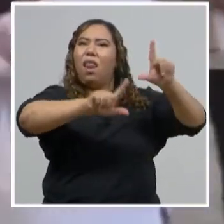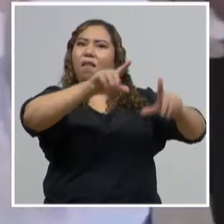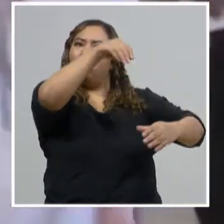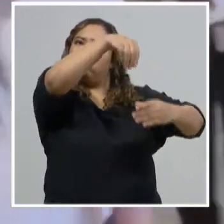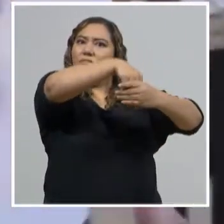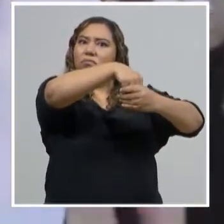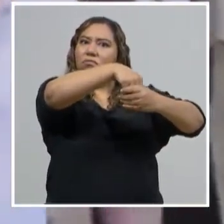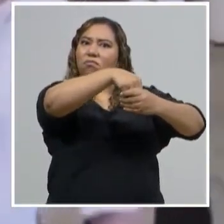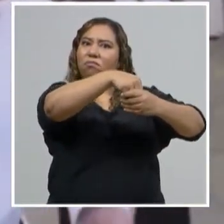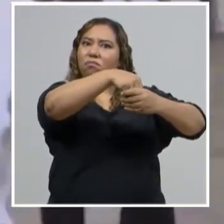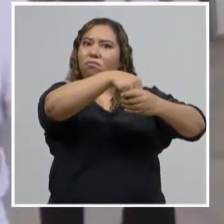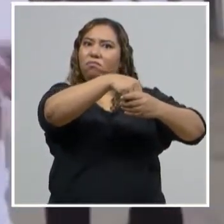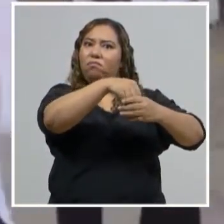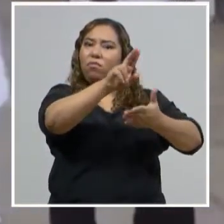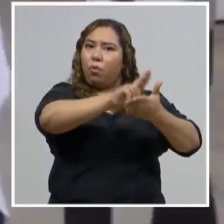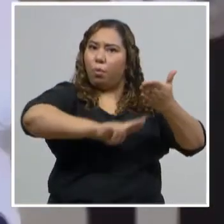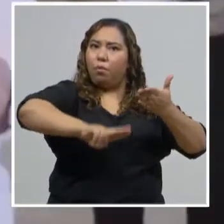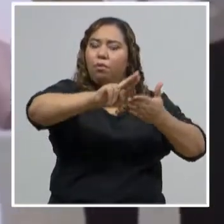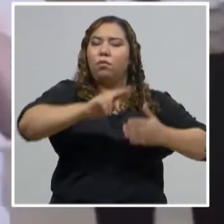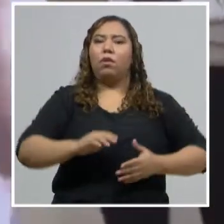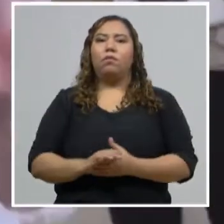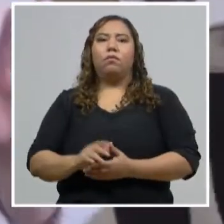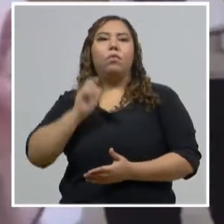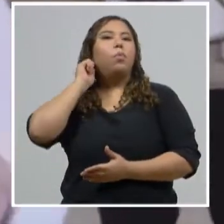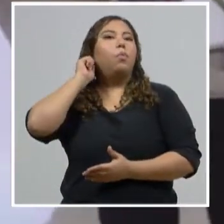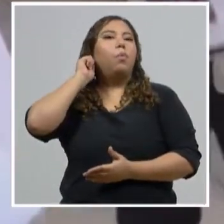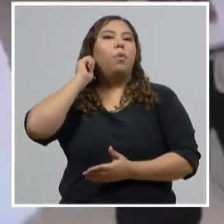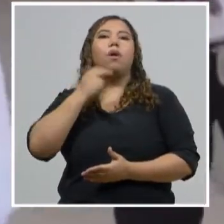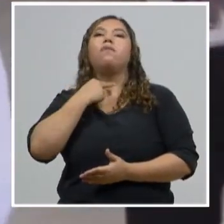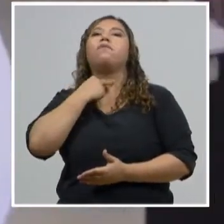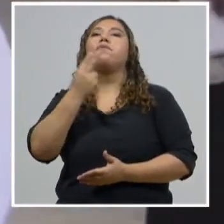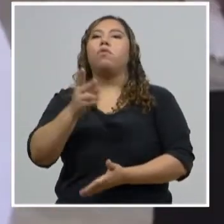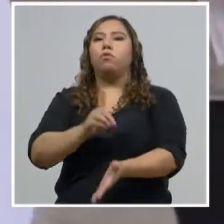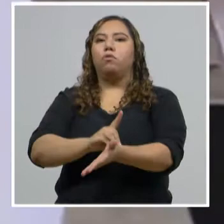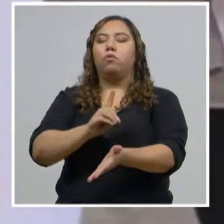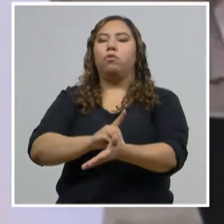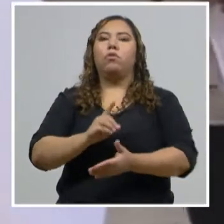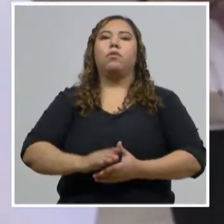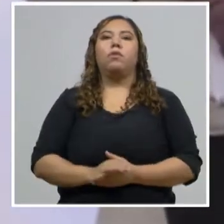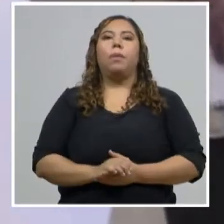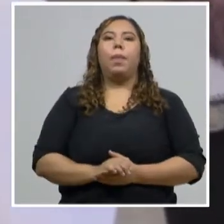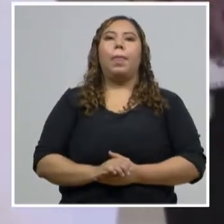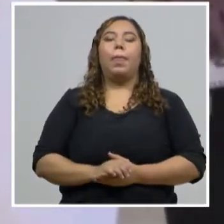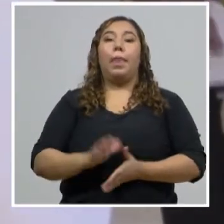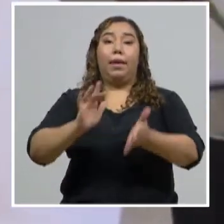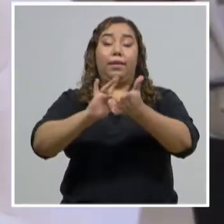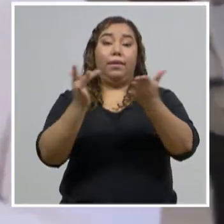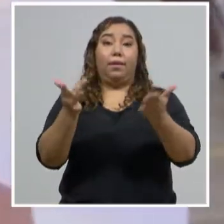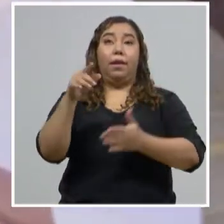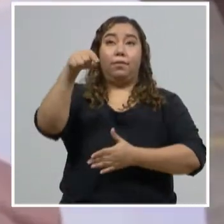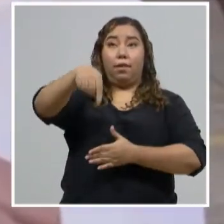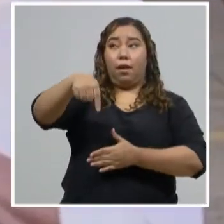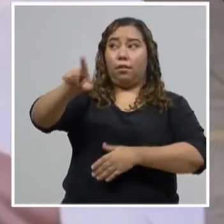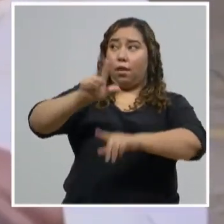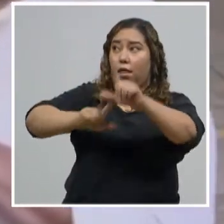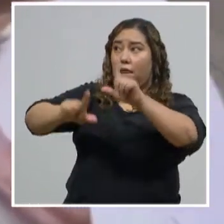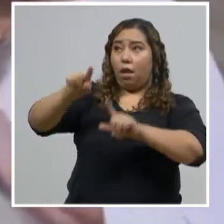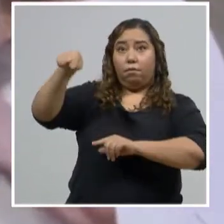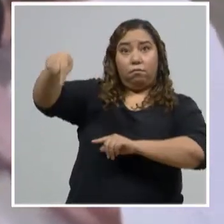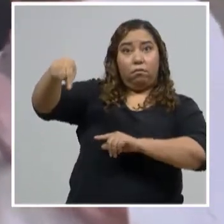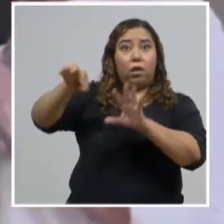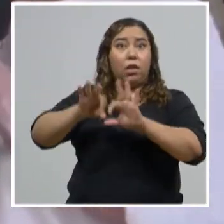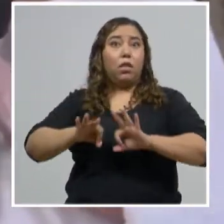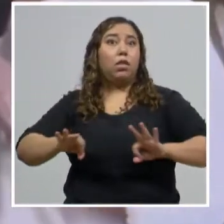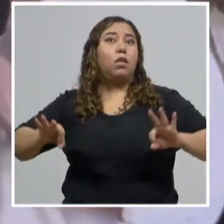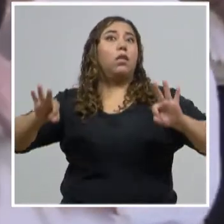Gracias. Bueno, como bien le ha explicado el canciller, aquí en el laboratorio es algo bien importante también